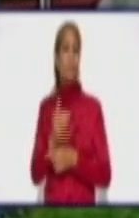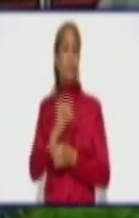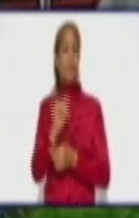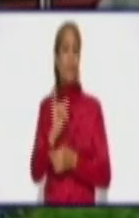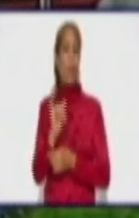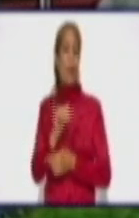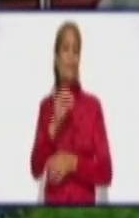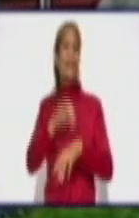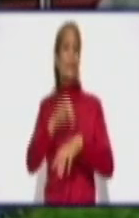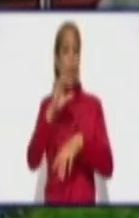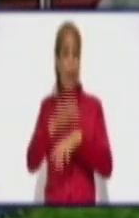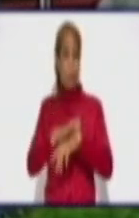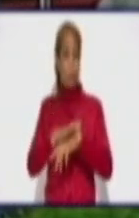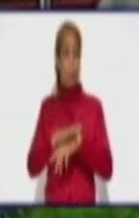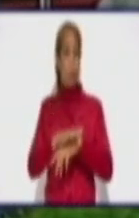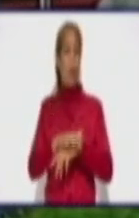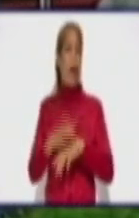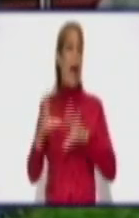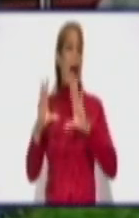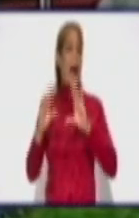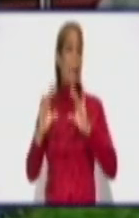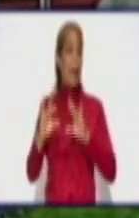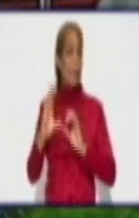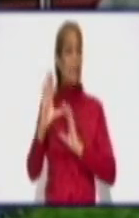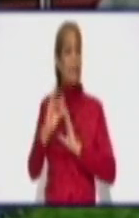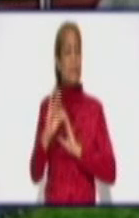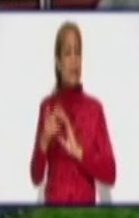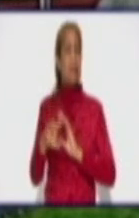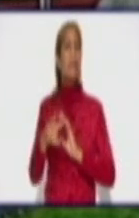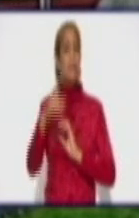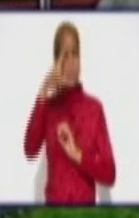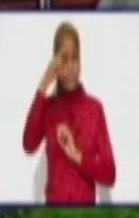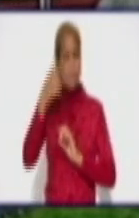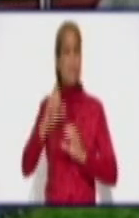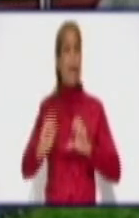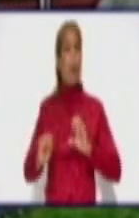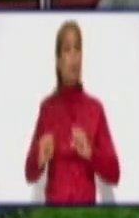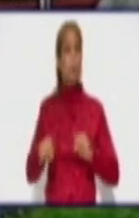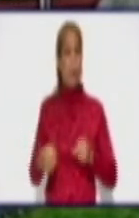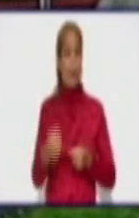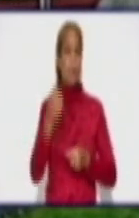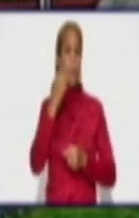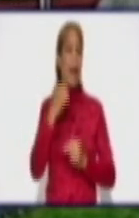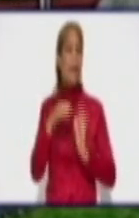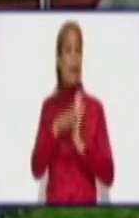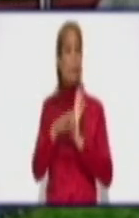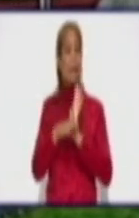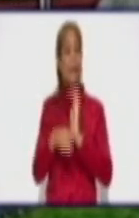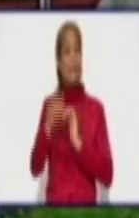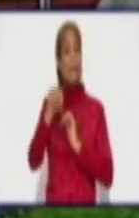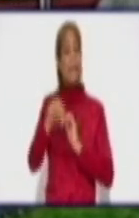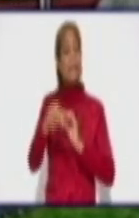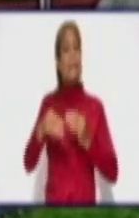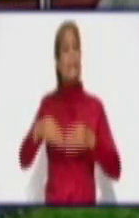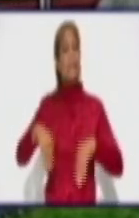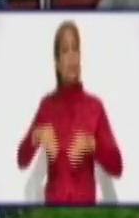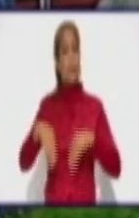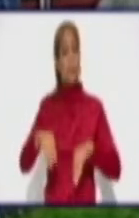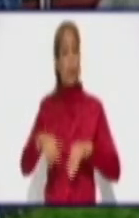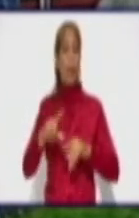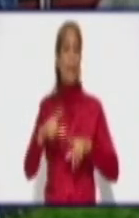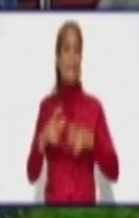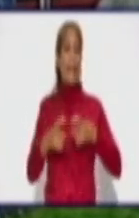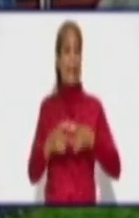en Rio Cauto, hablaba de que están extremando las medidas con el objetivo de que esa situación, ese incremento de casos no